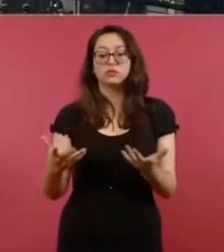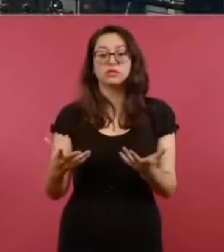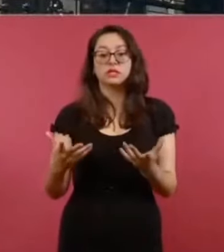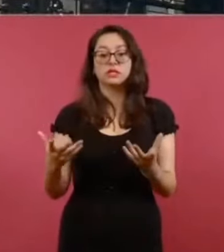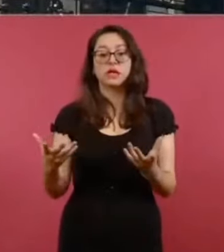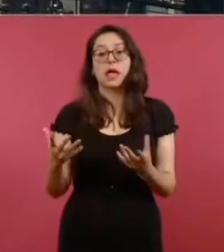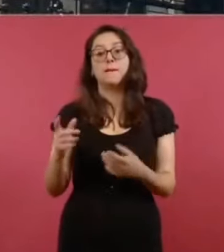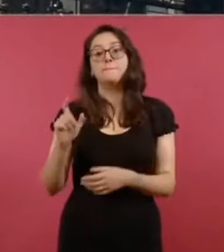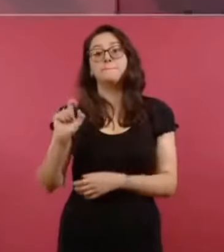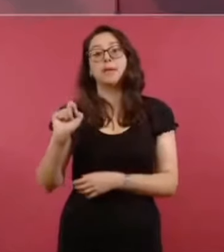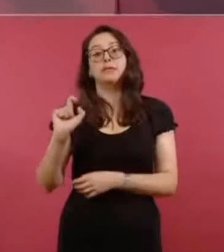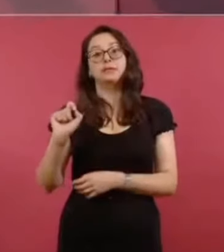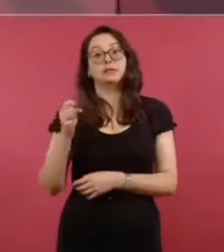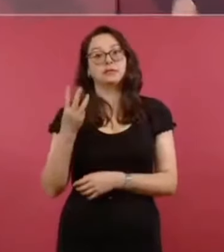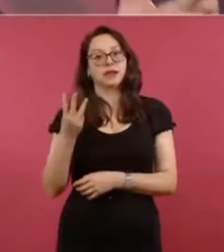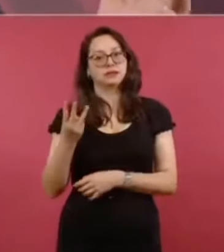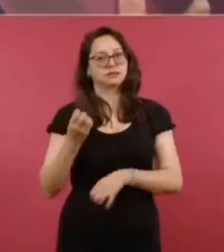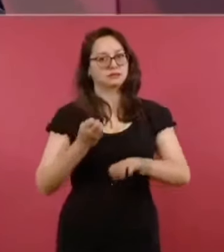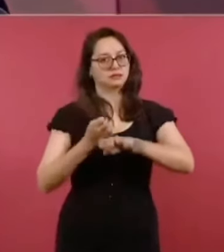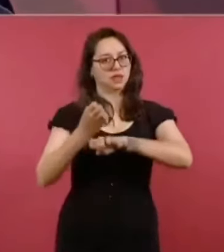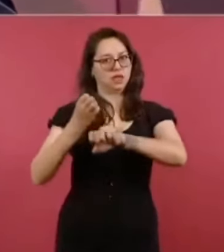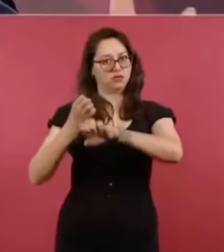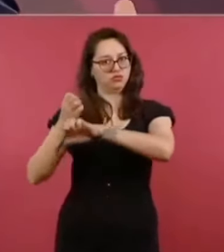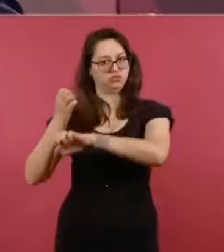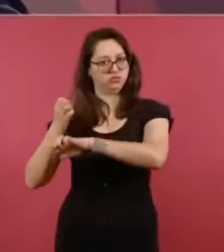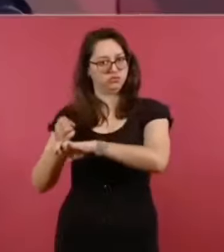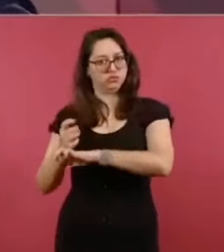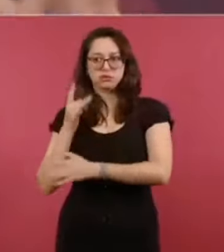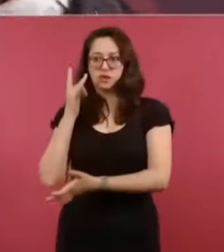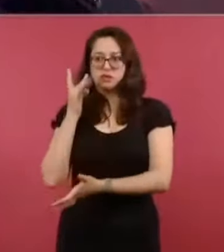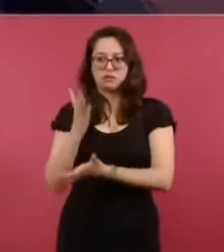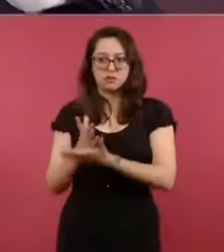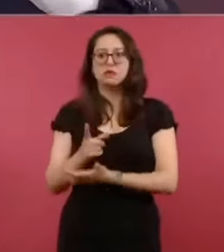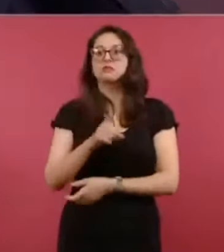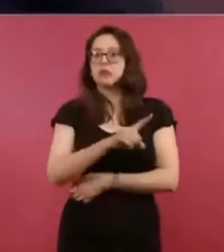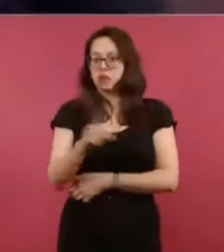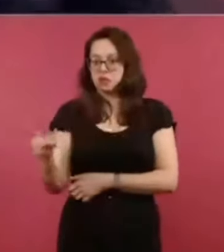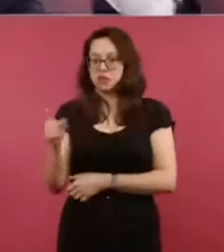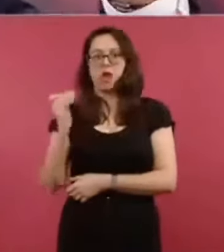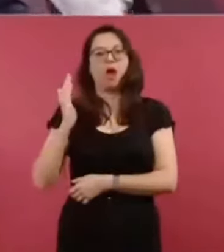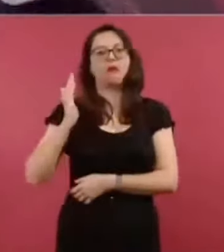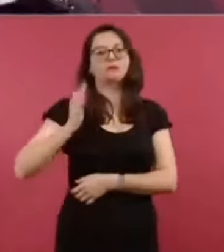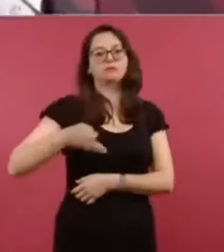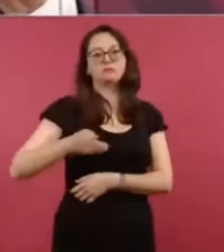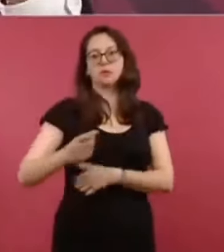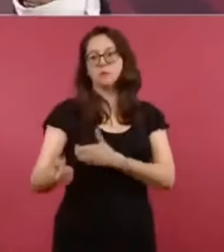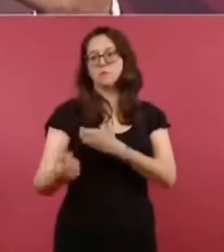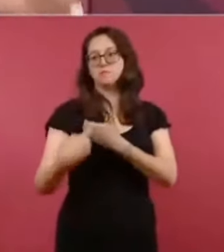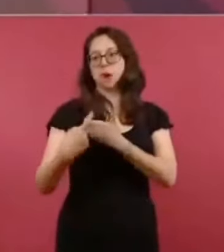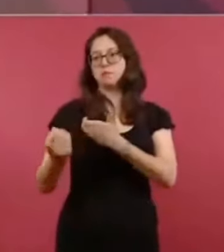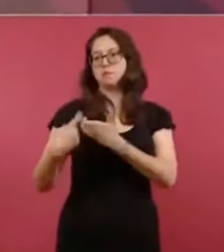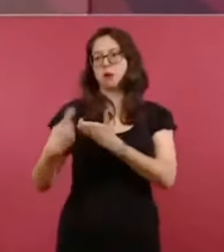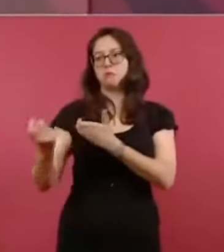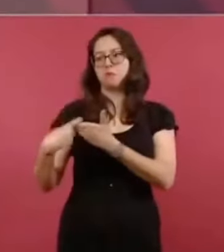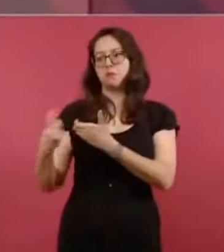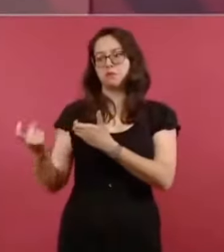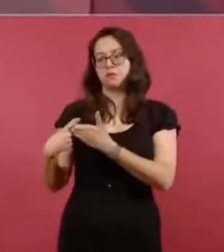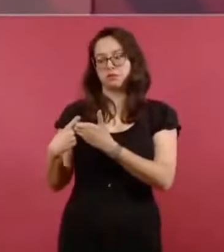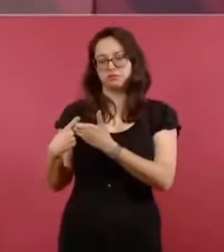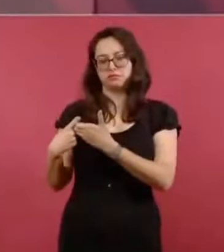estatales y van a estar aquí y vamos a exponer cómo vamos,